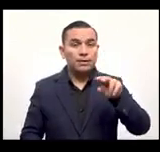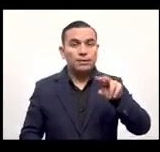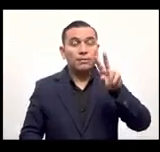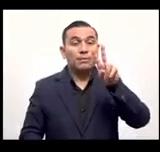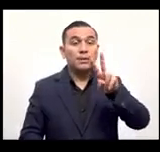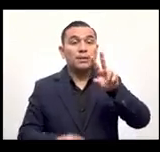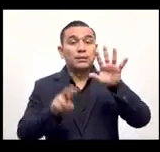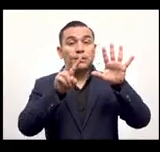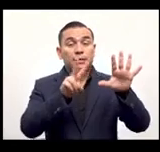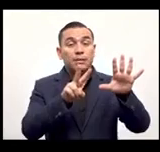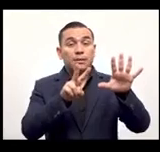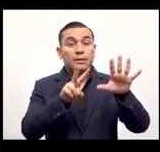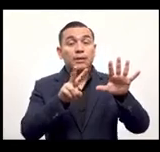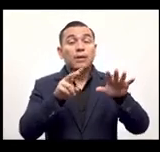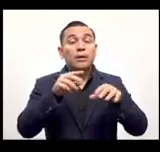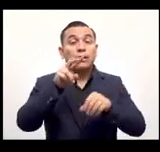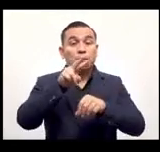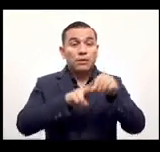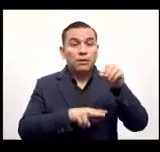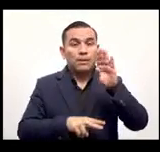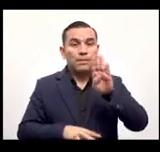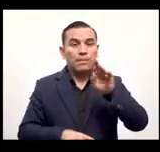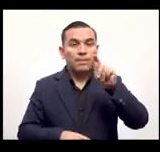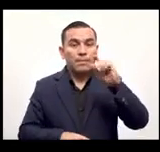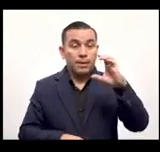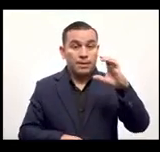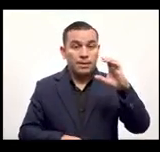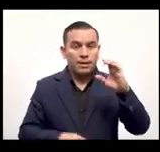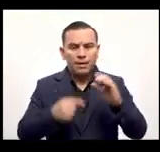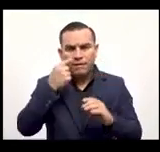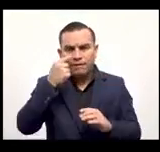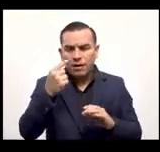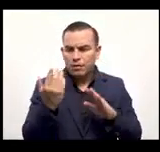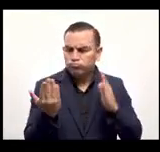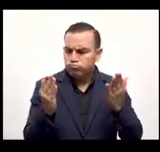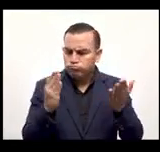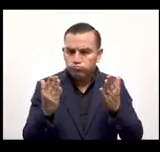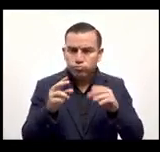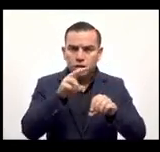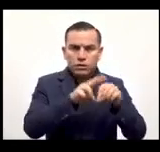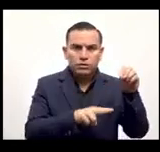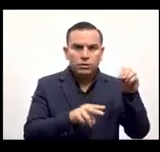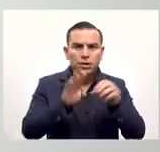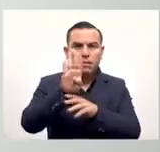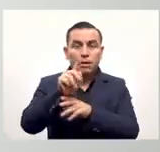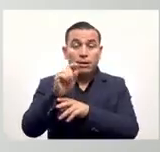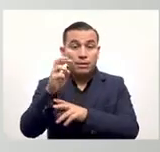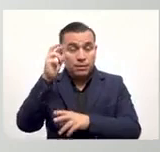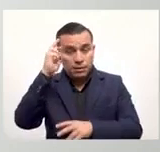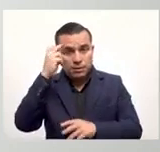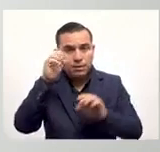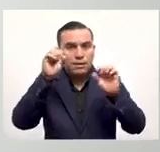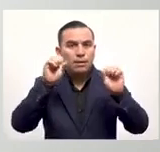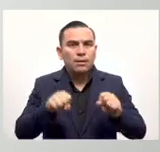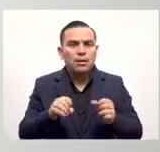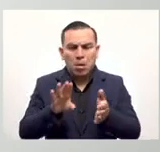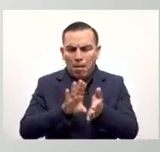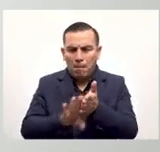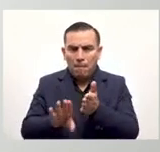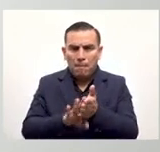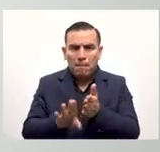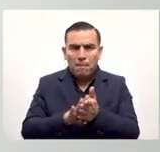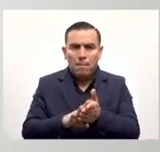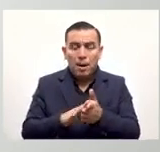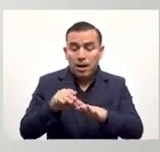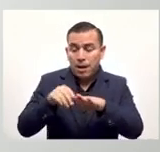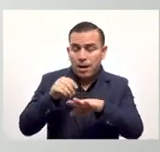dólares en bitcoin ahí está cuánto es el equivalente en bitcoin abajo a manera de referencia se puede hacer